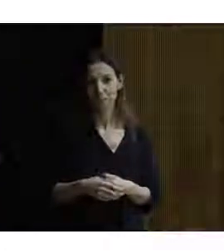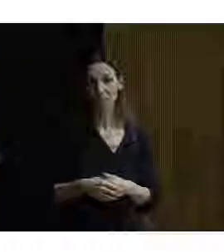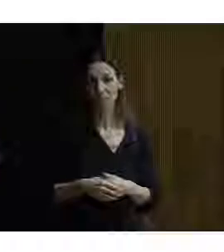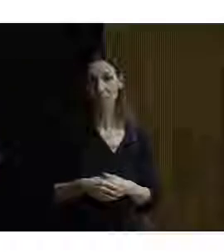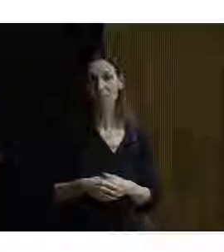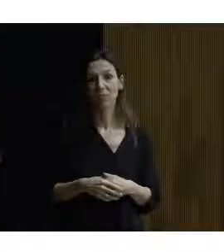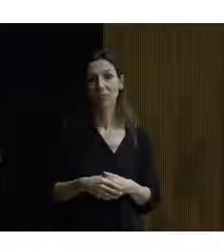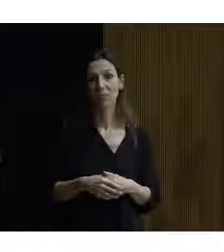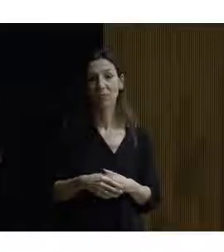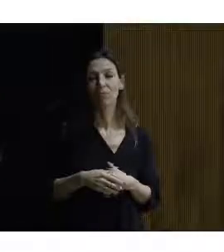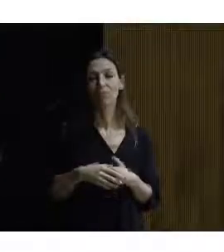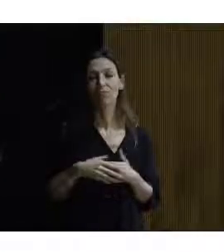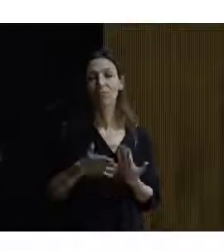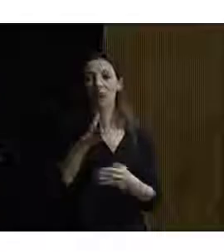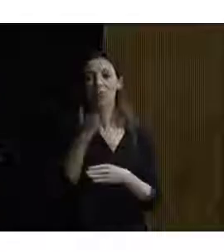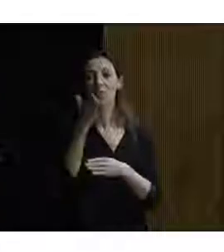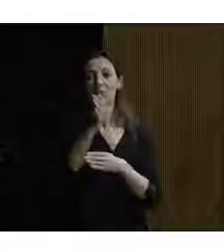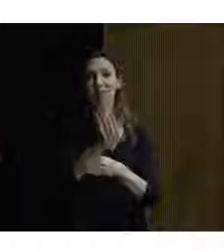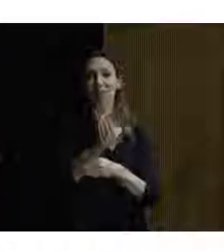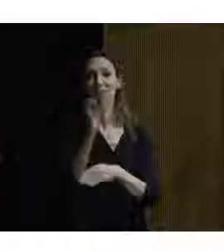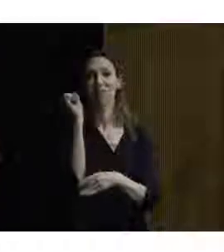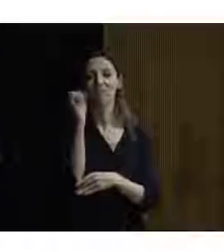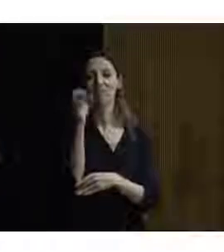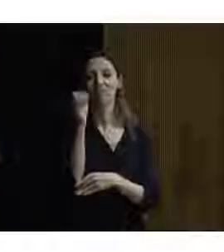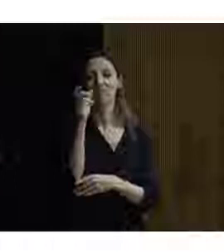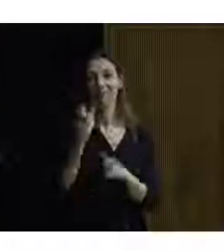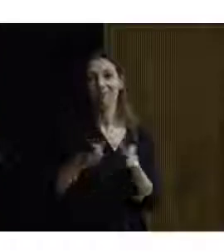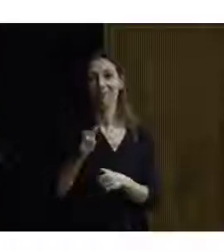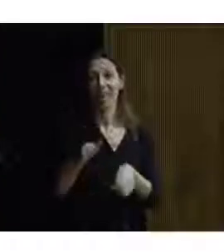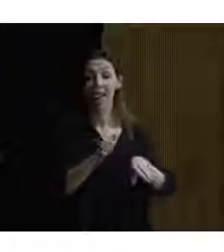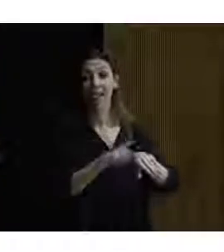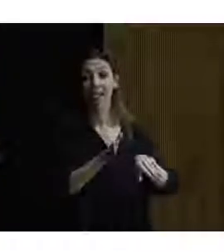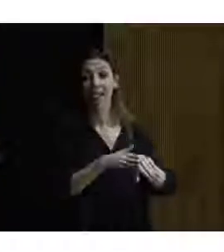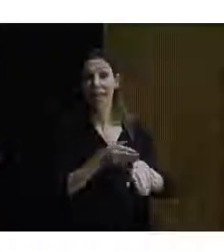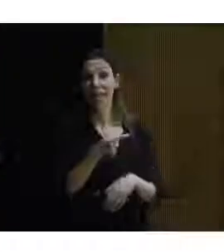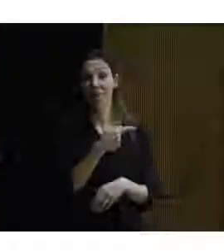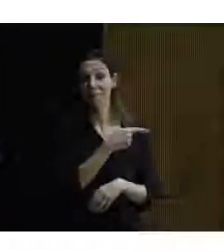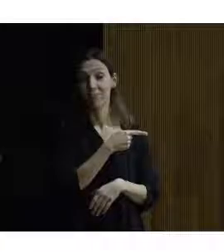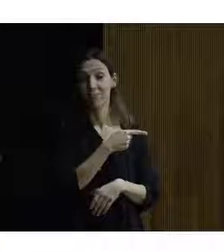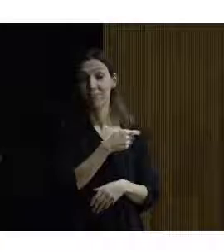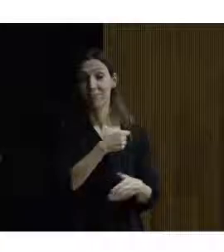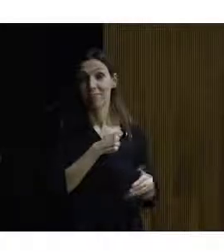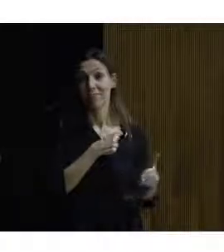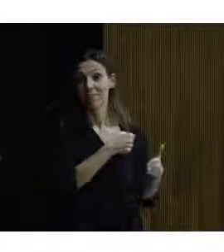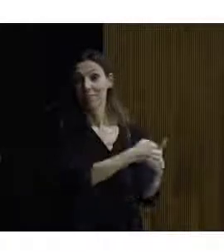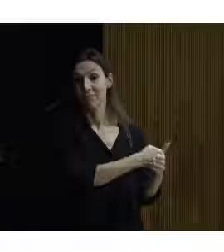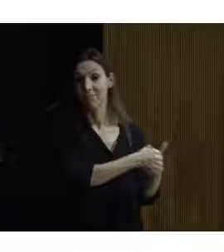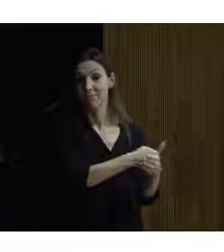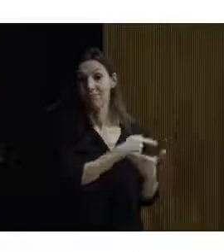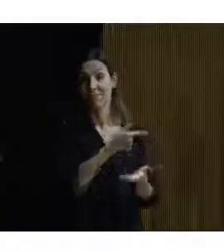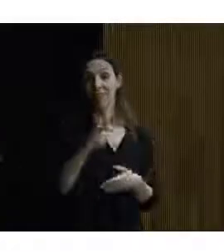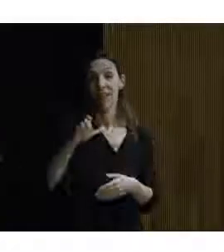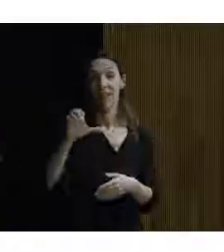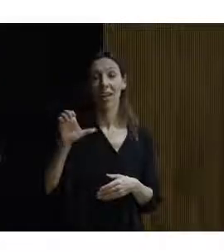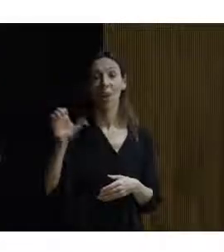Os presento a los ponentes. A la izquierda de ustedes del todo es don Marco